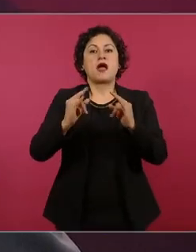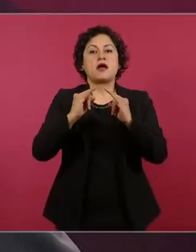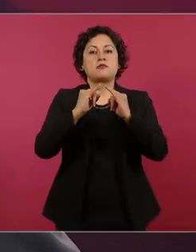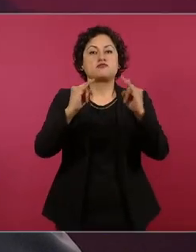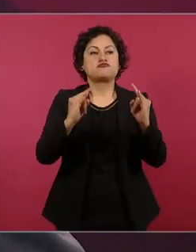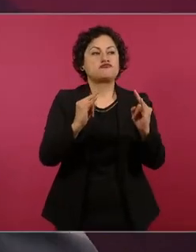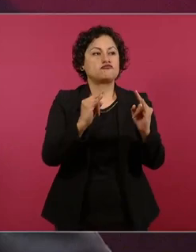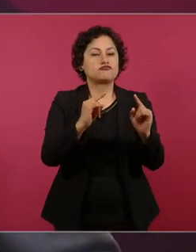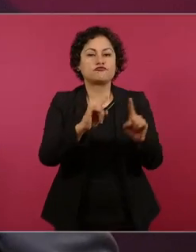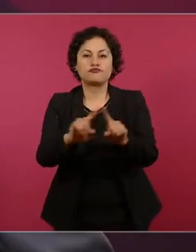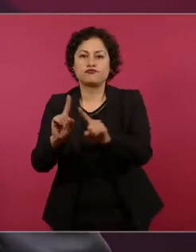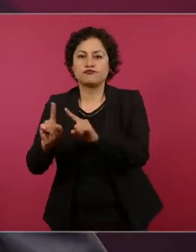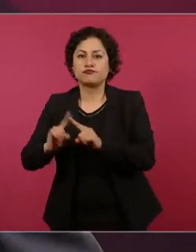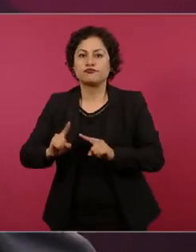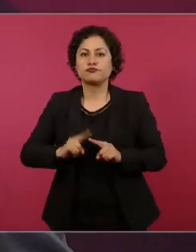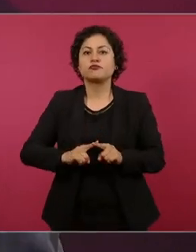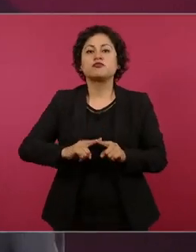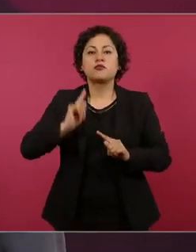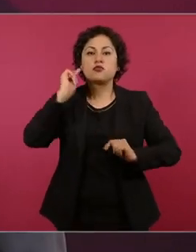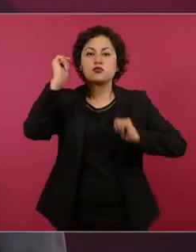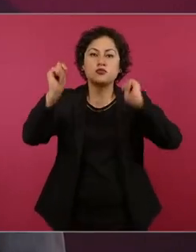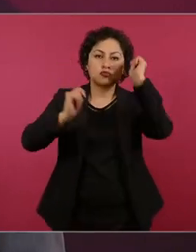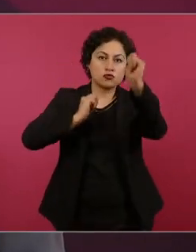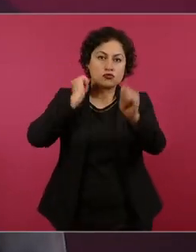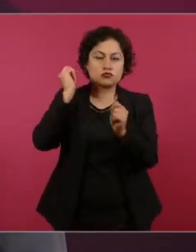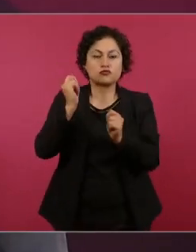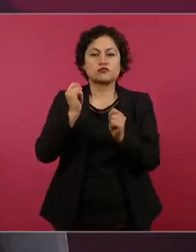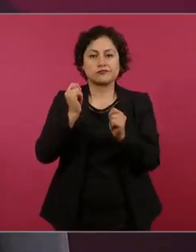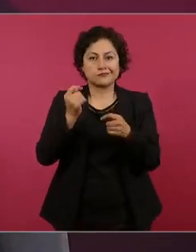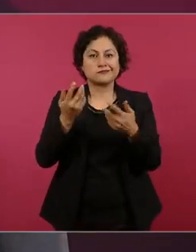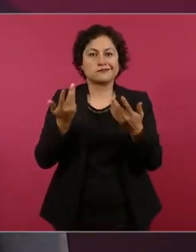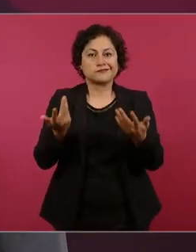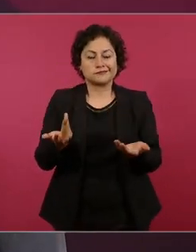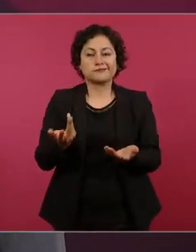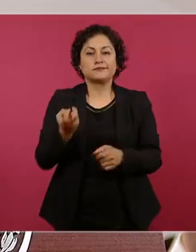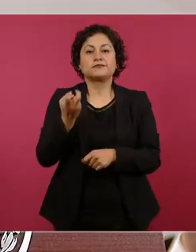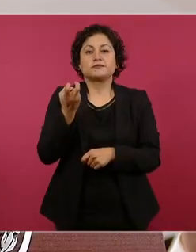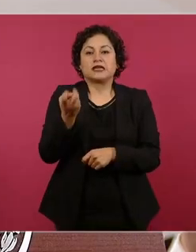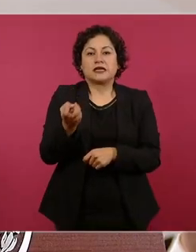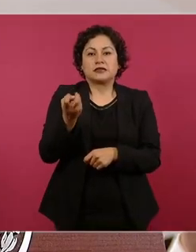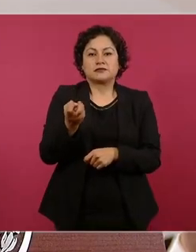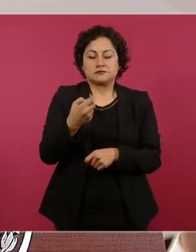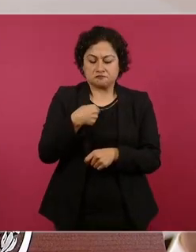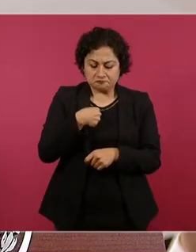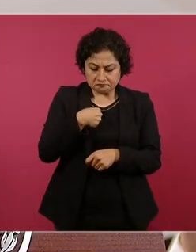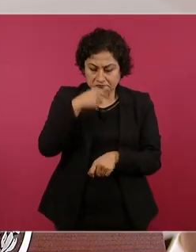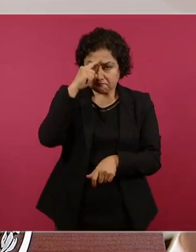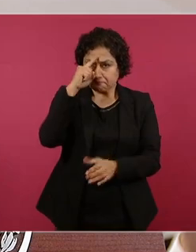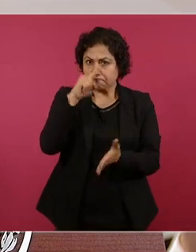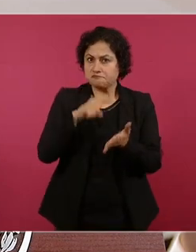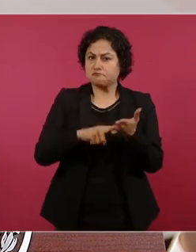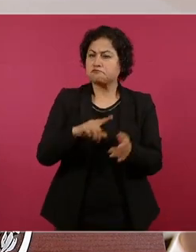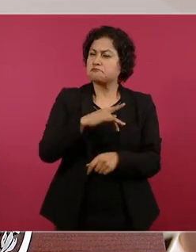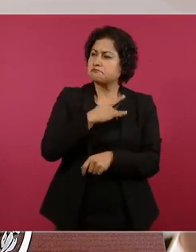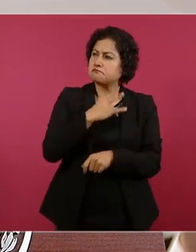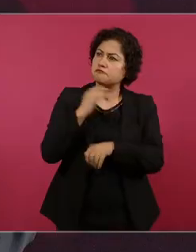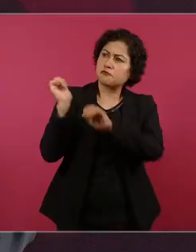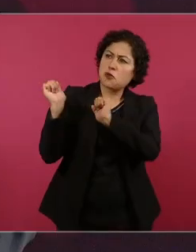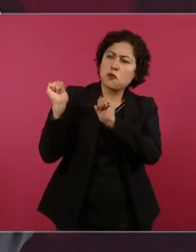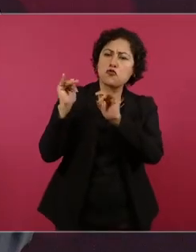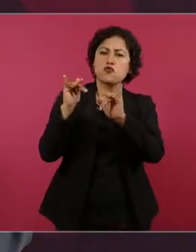el cual consideramos una asistencia promedio